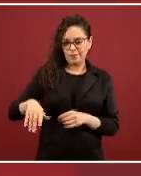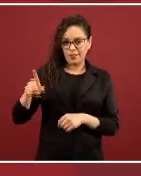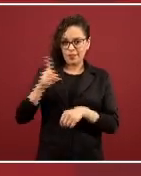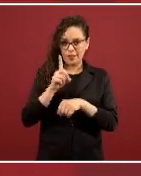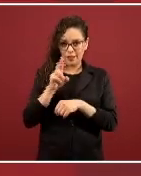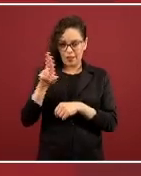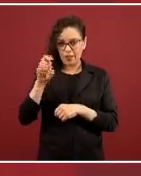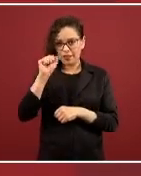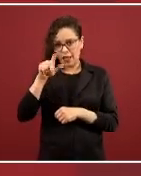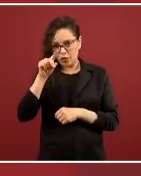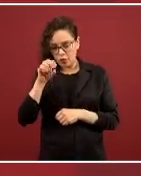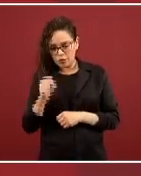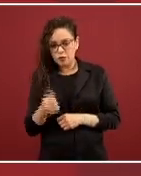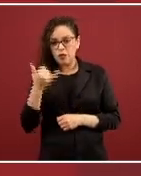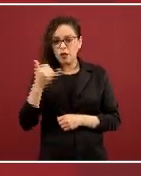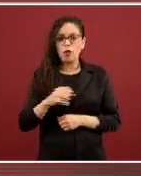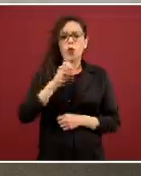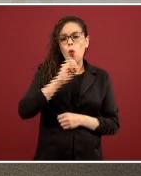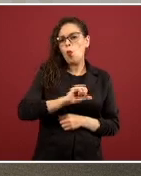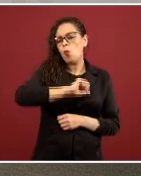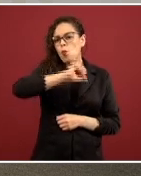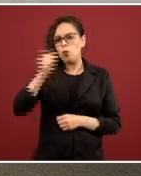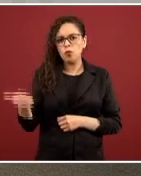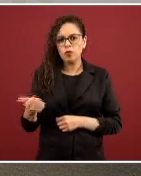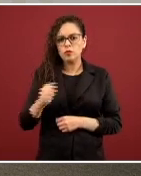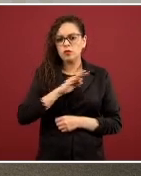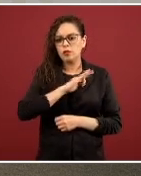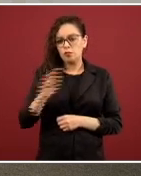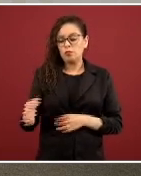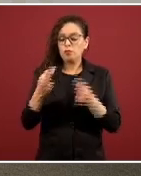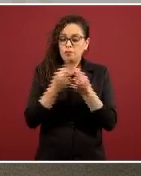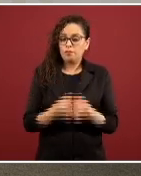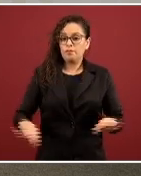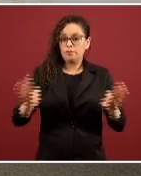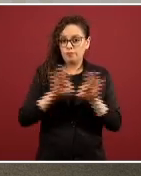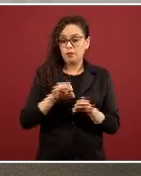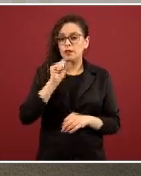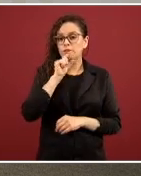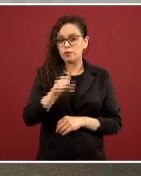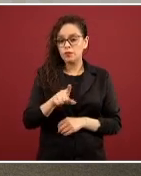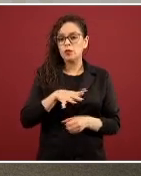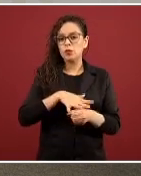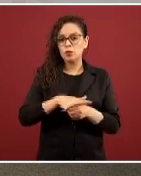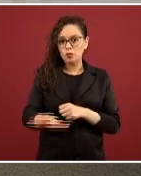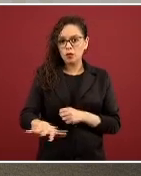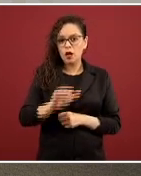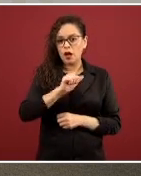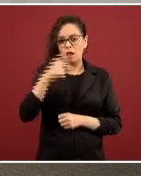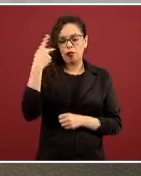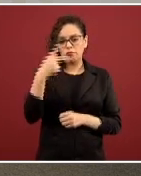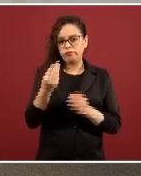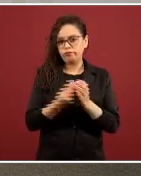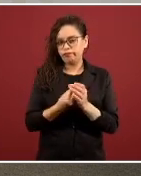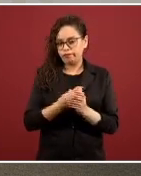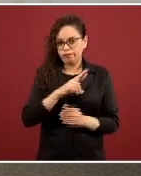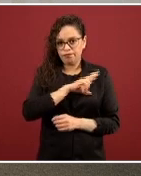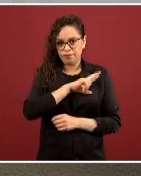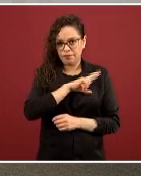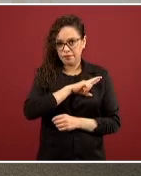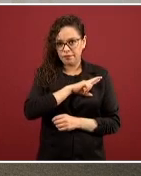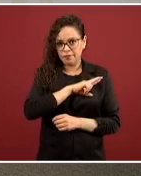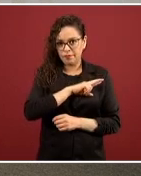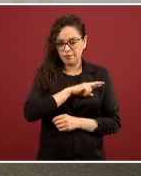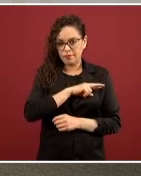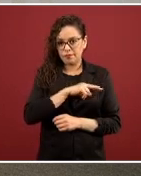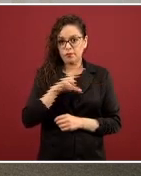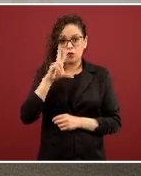o en otro tipo de respuestas que también son importantes, de los componentes del sector privado que no tienen que ver con